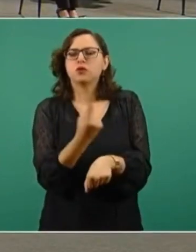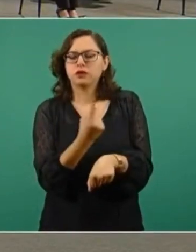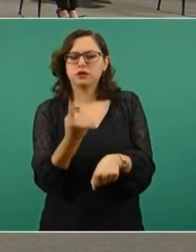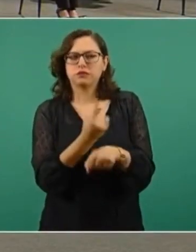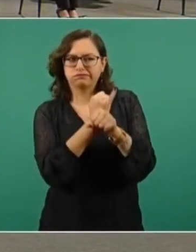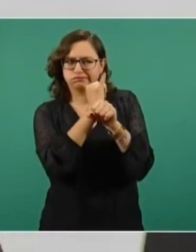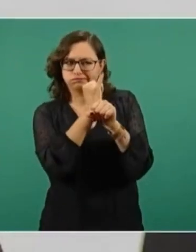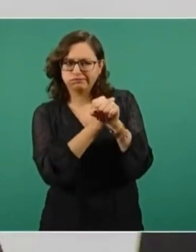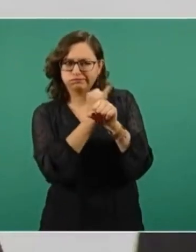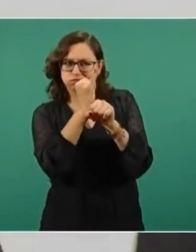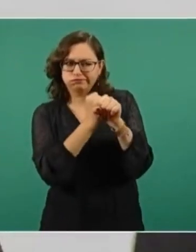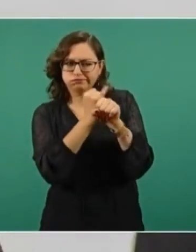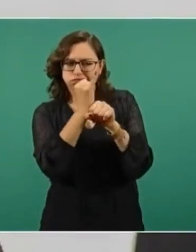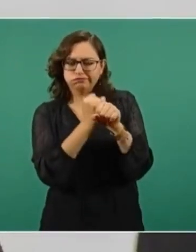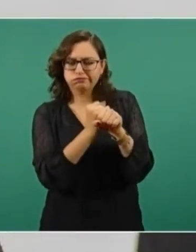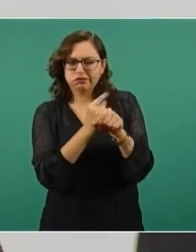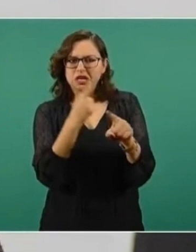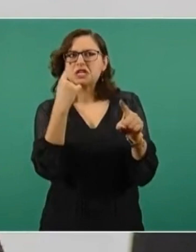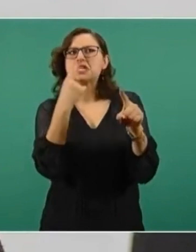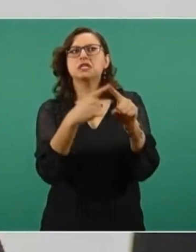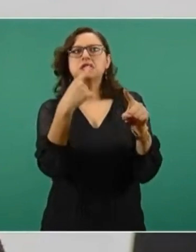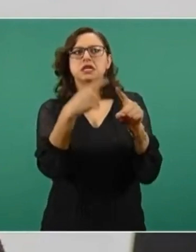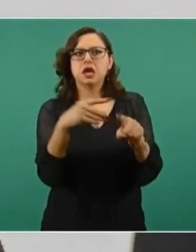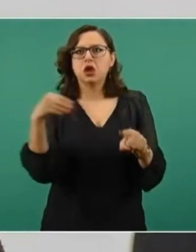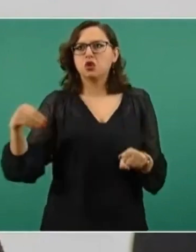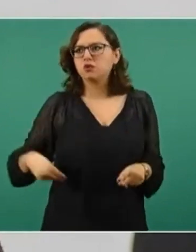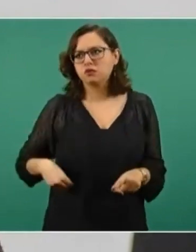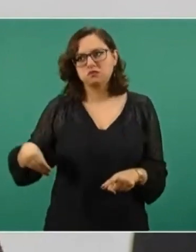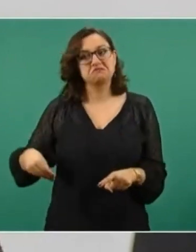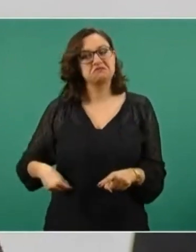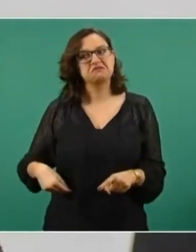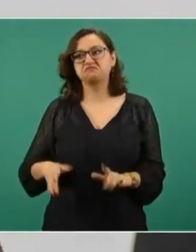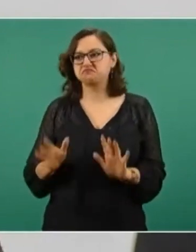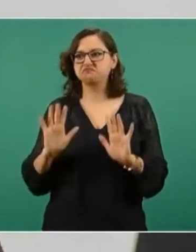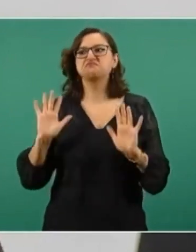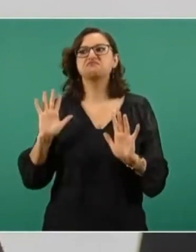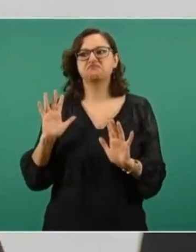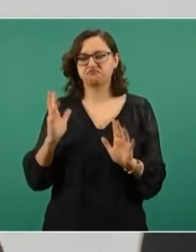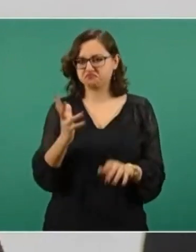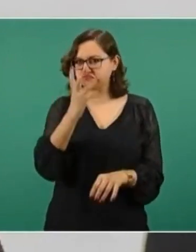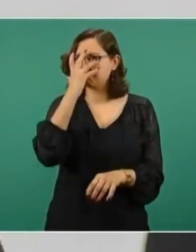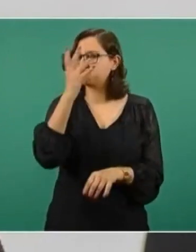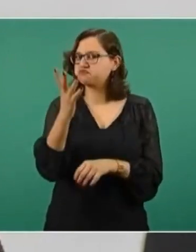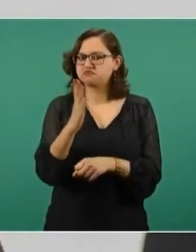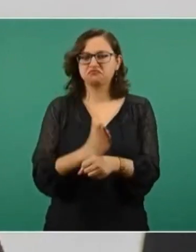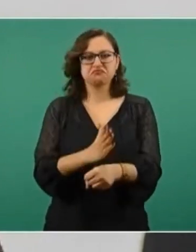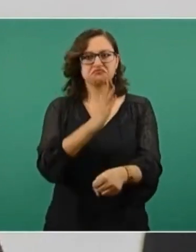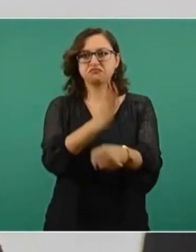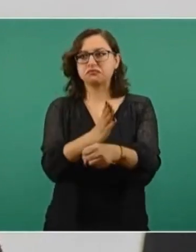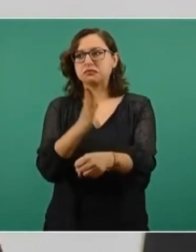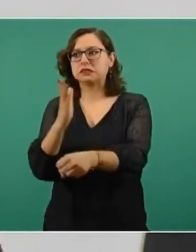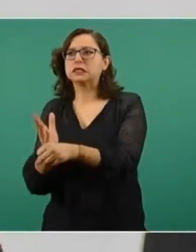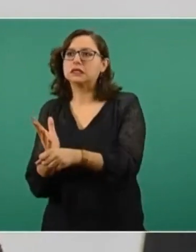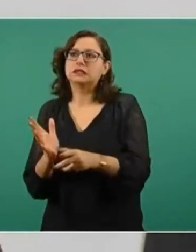miramientos de ninguna índole,